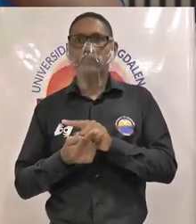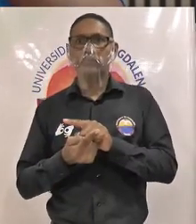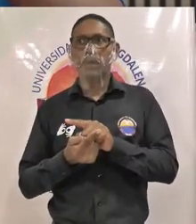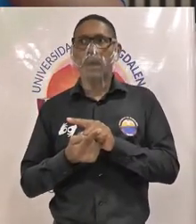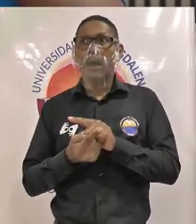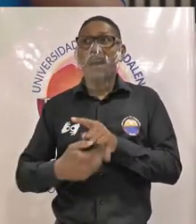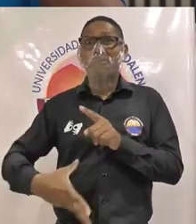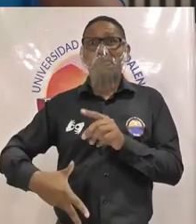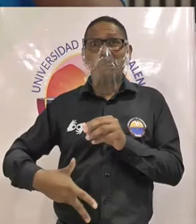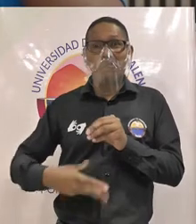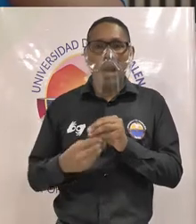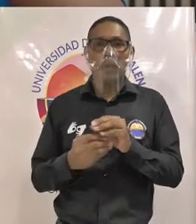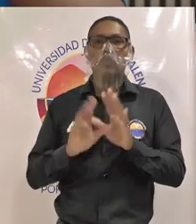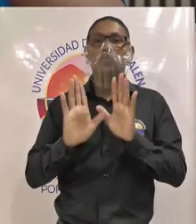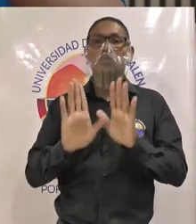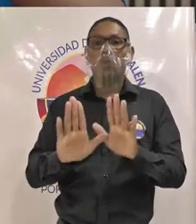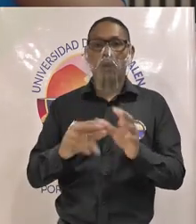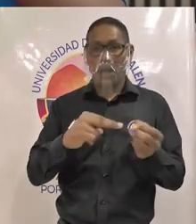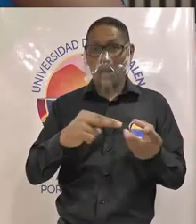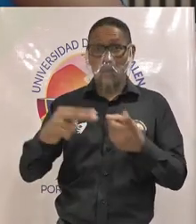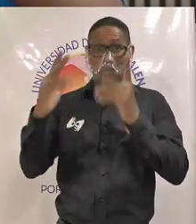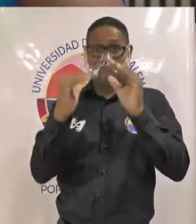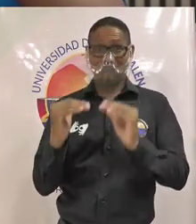referente a la educación superior